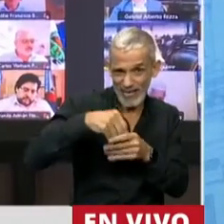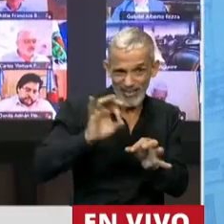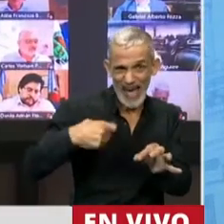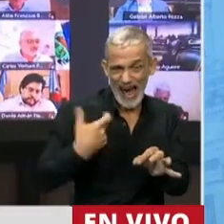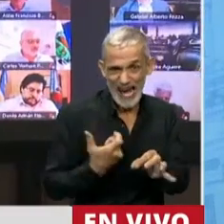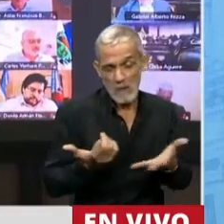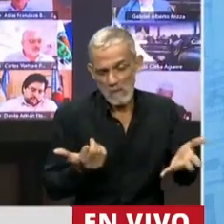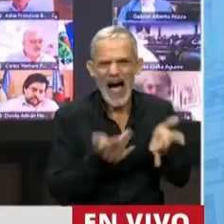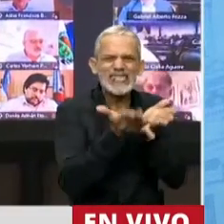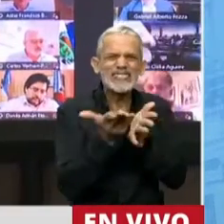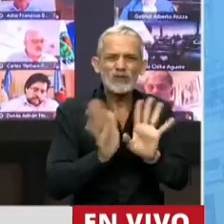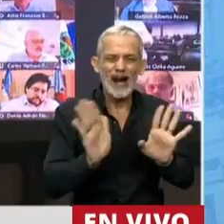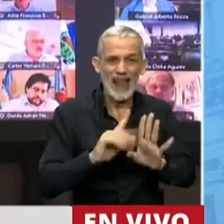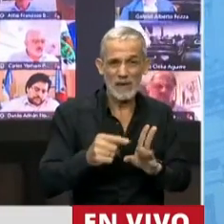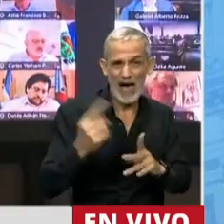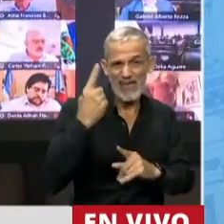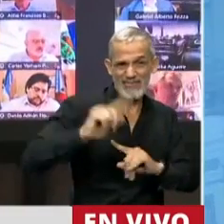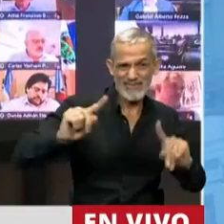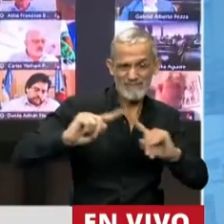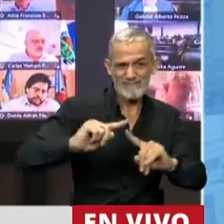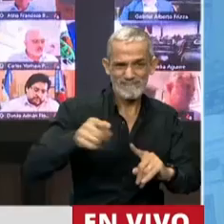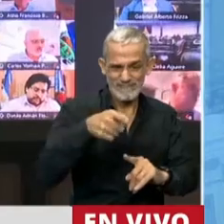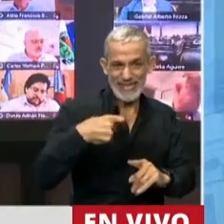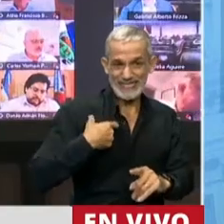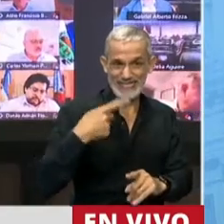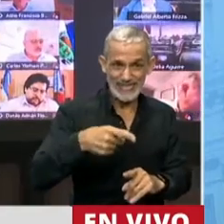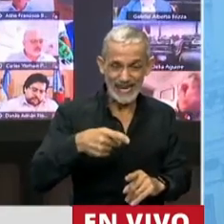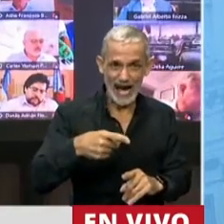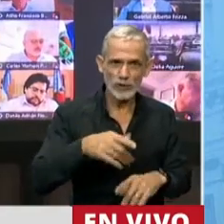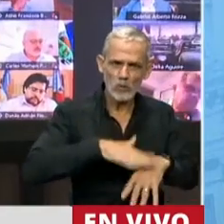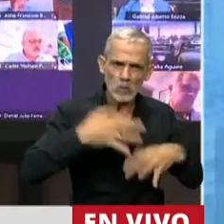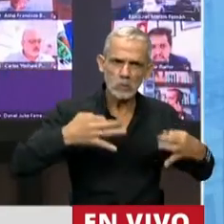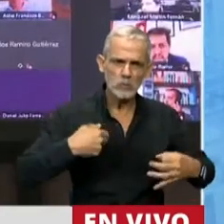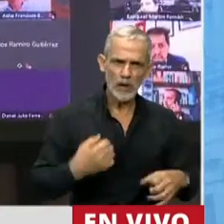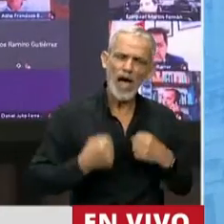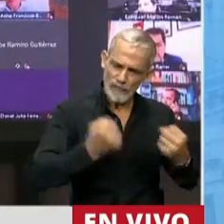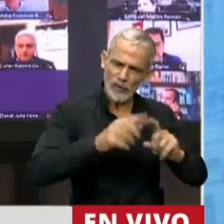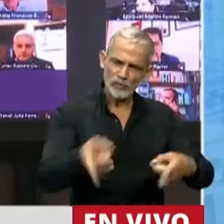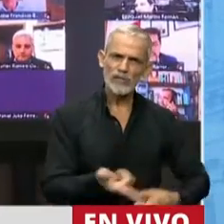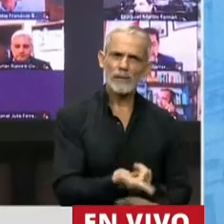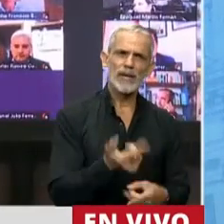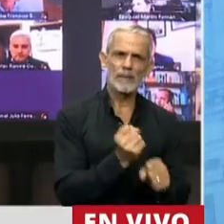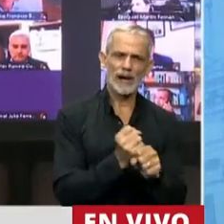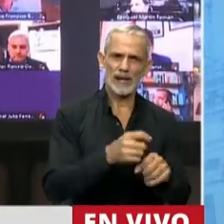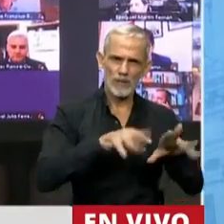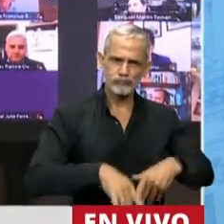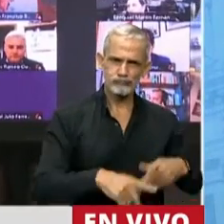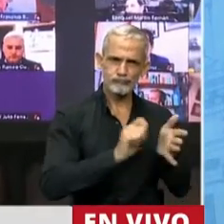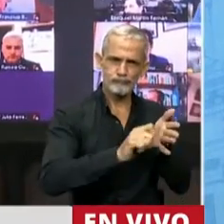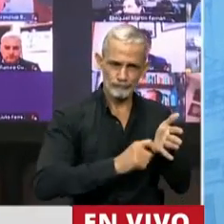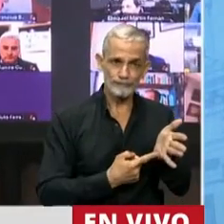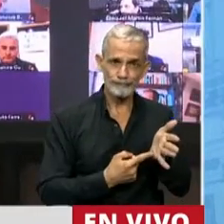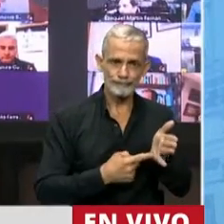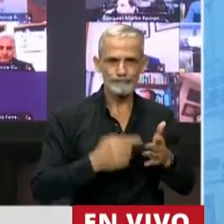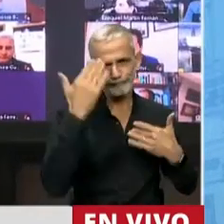eran asesoras de los dirigentes sindicales y comprometieron su esfuerzo en este trabajo. Entonces, los